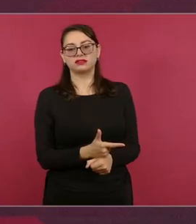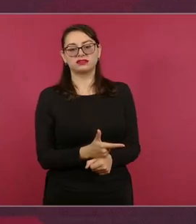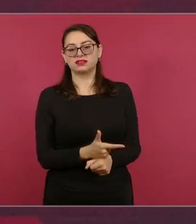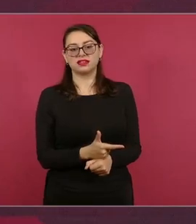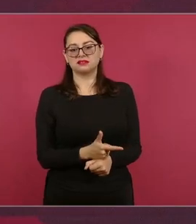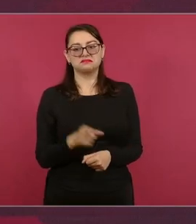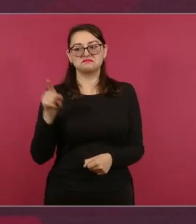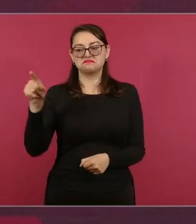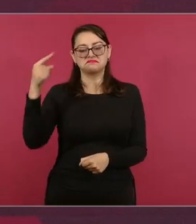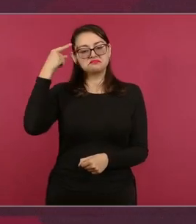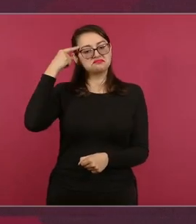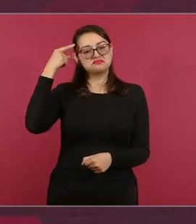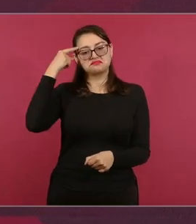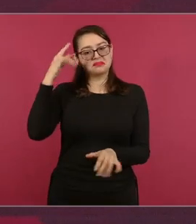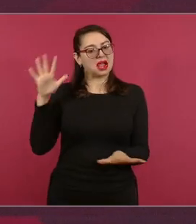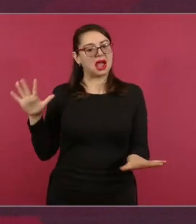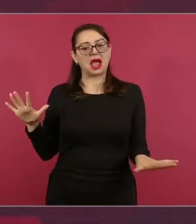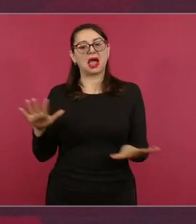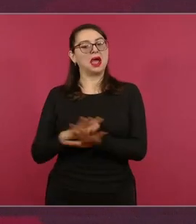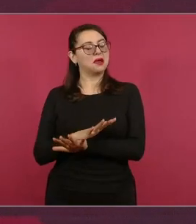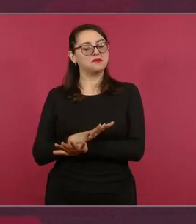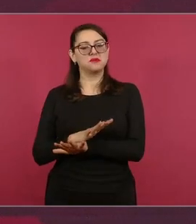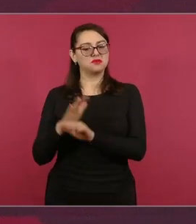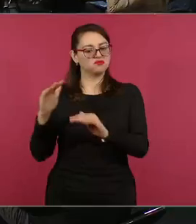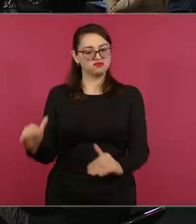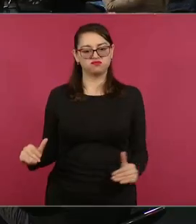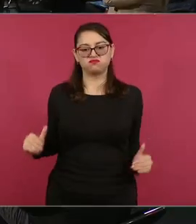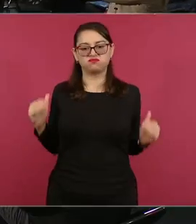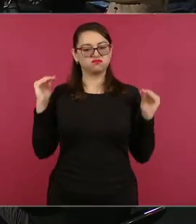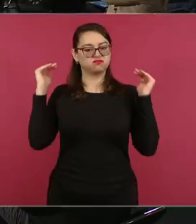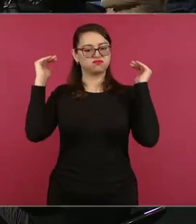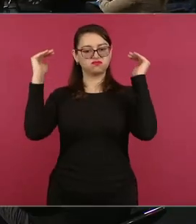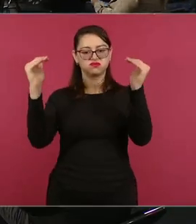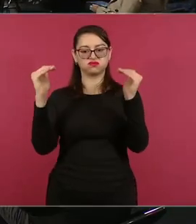en otra cosa, el pueblo es mucha pieza.